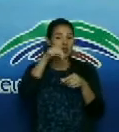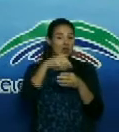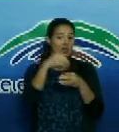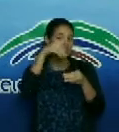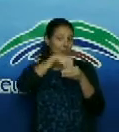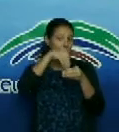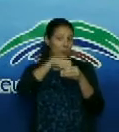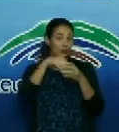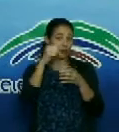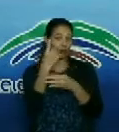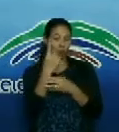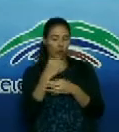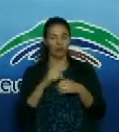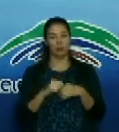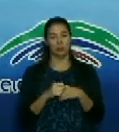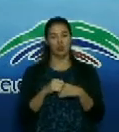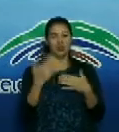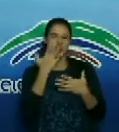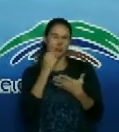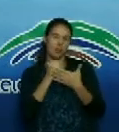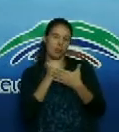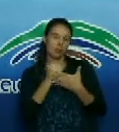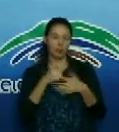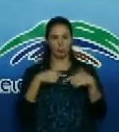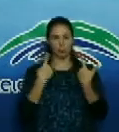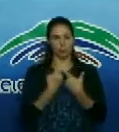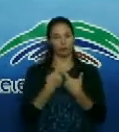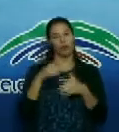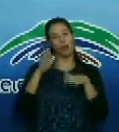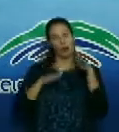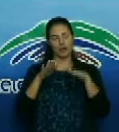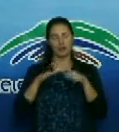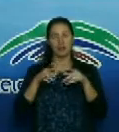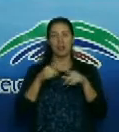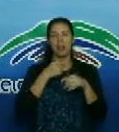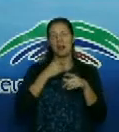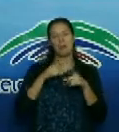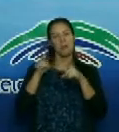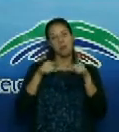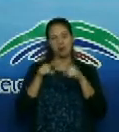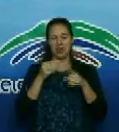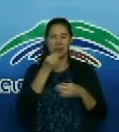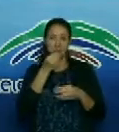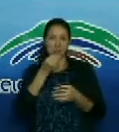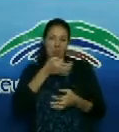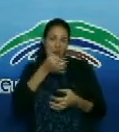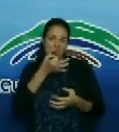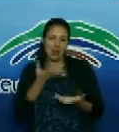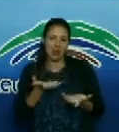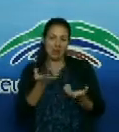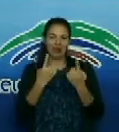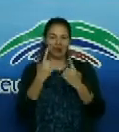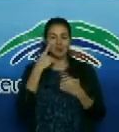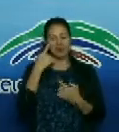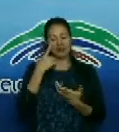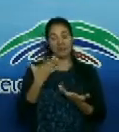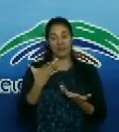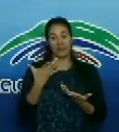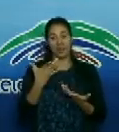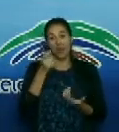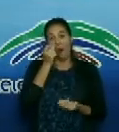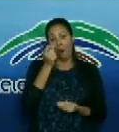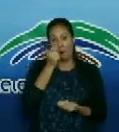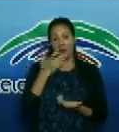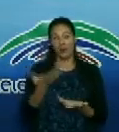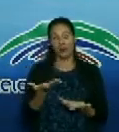ocasiones le poníamos música para poderlo teníamos que puedo hacer una anécdota de un compañero que era el